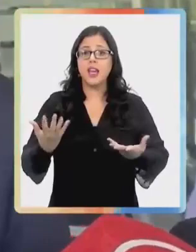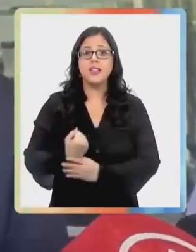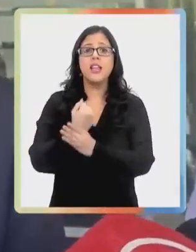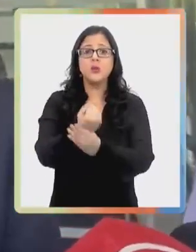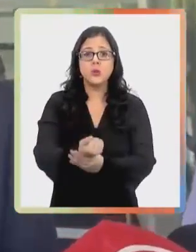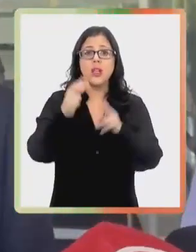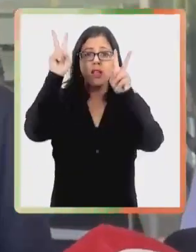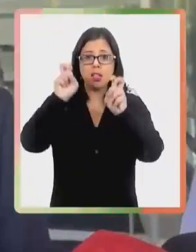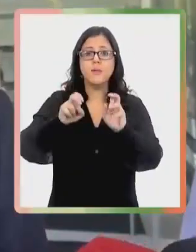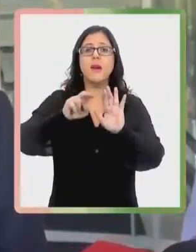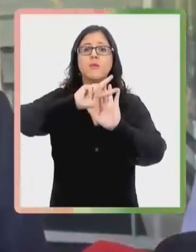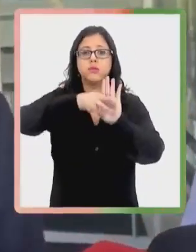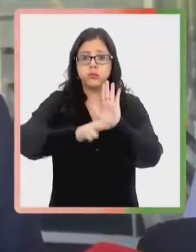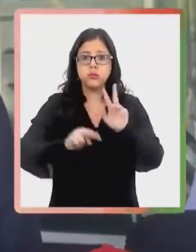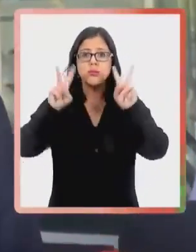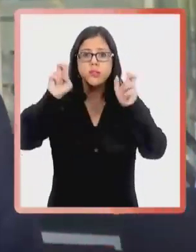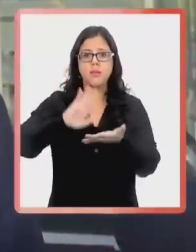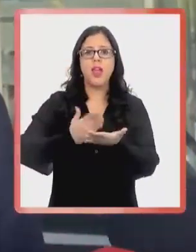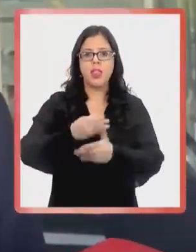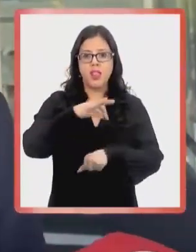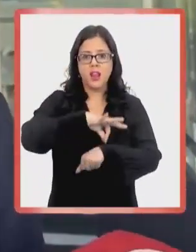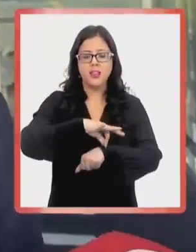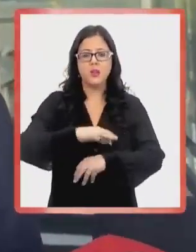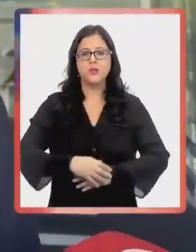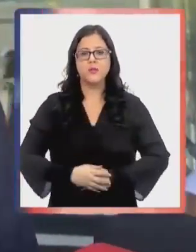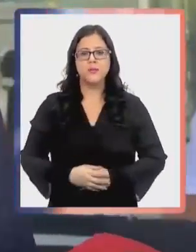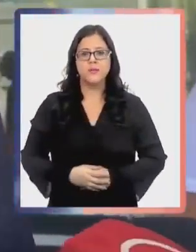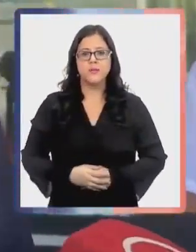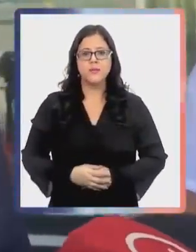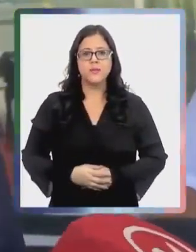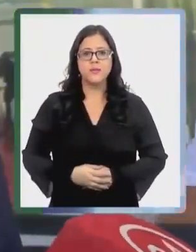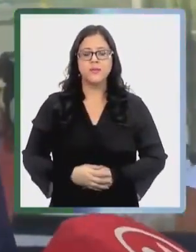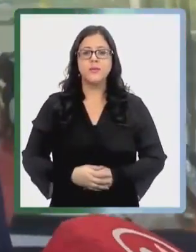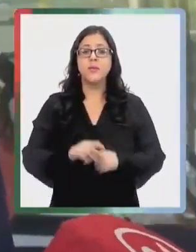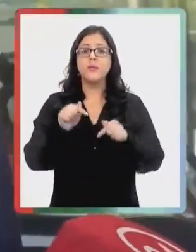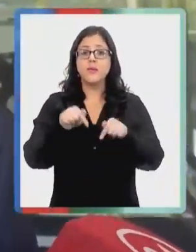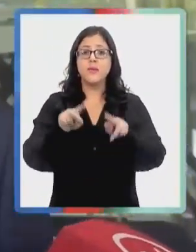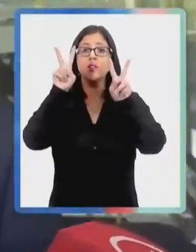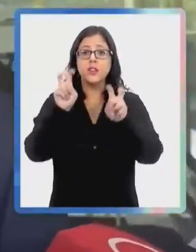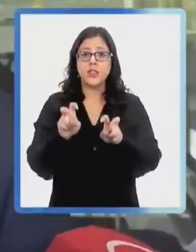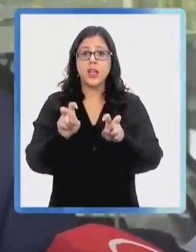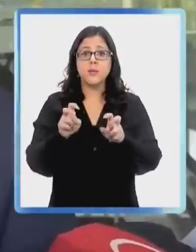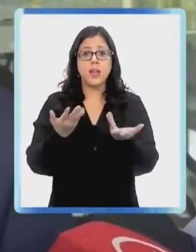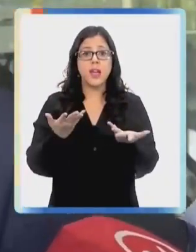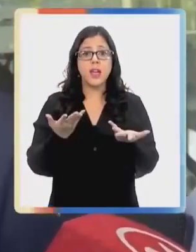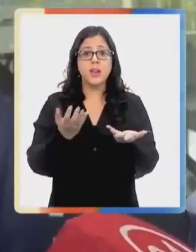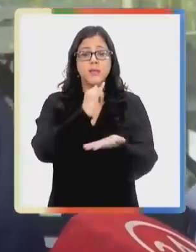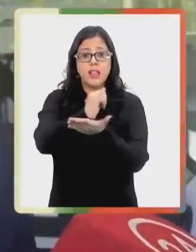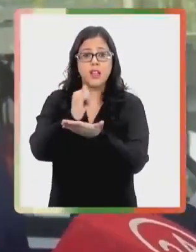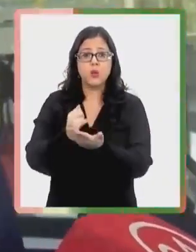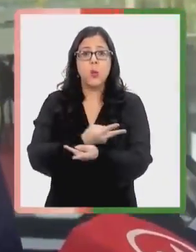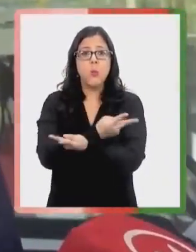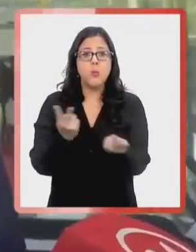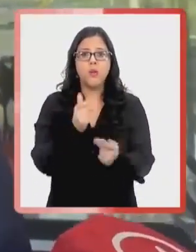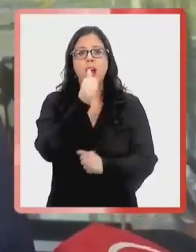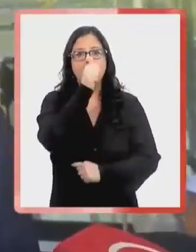en la reforma del sector de la salud, en las áreas que involucren lo público y lo privado.